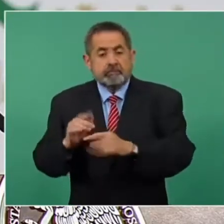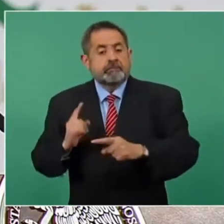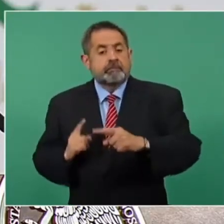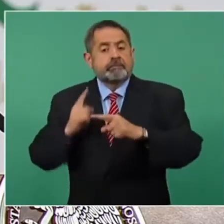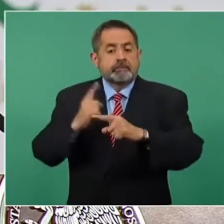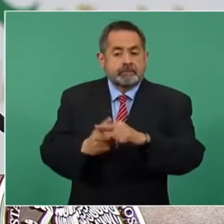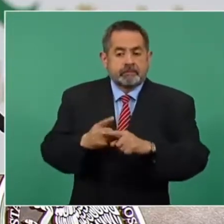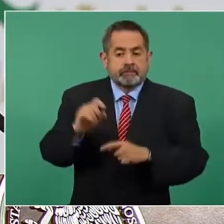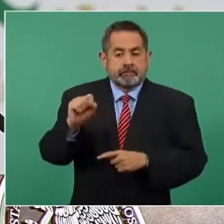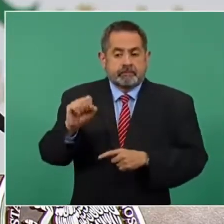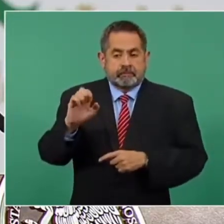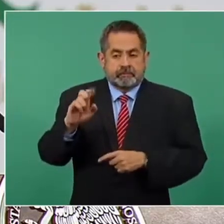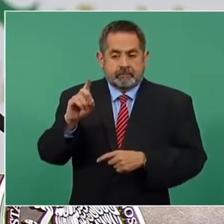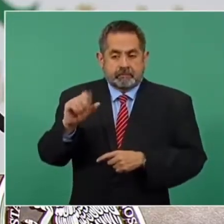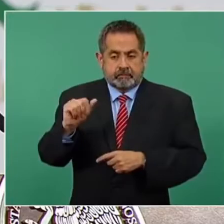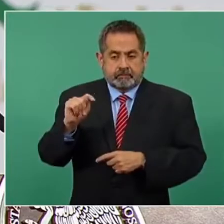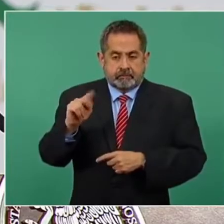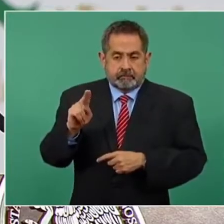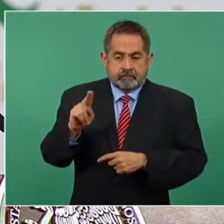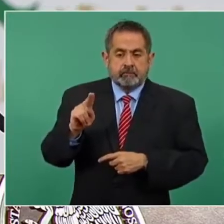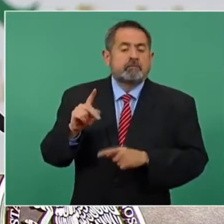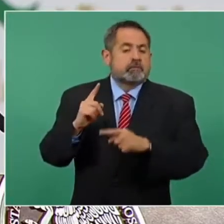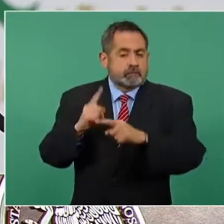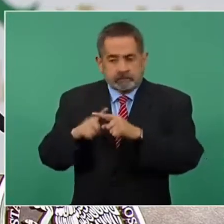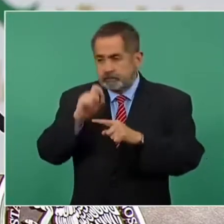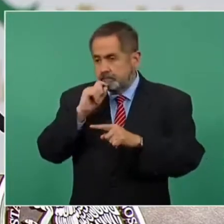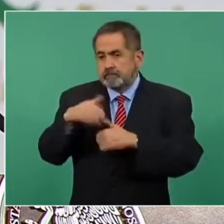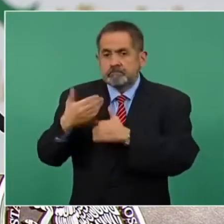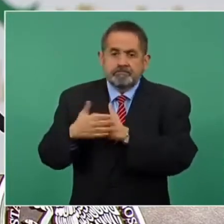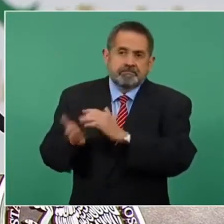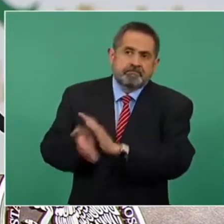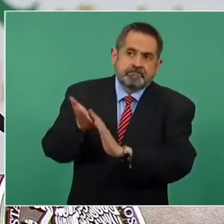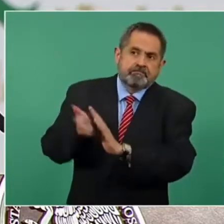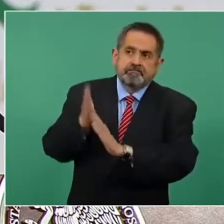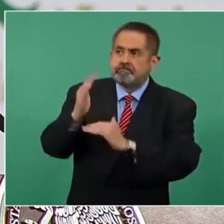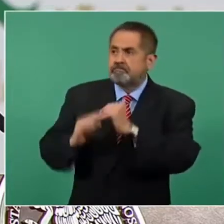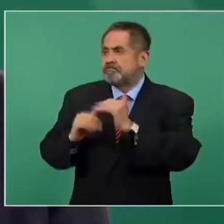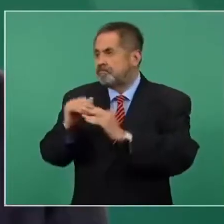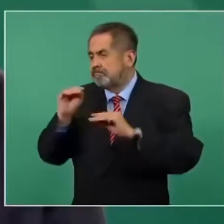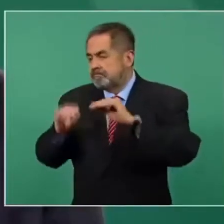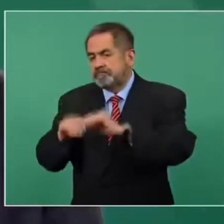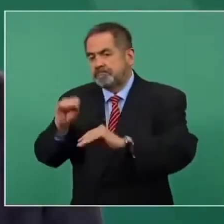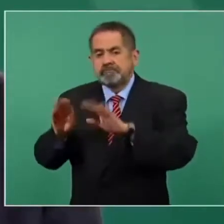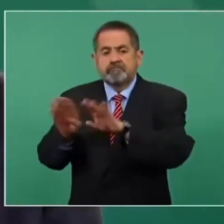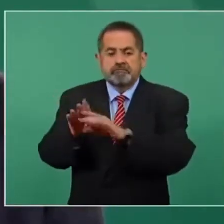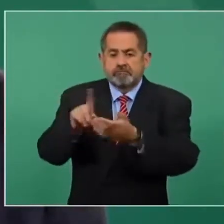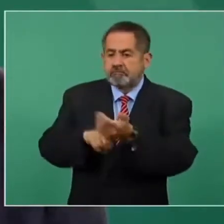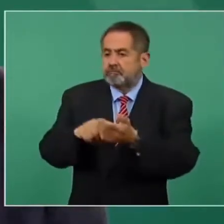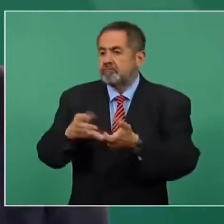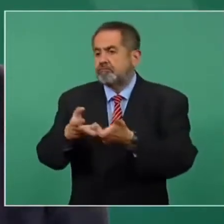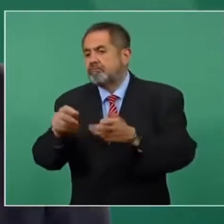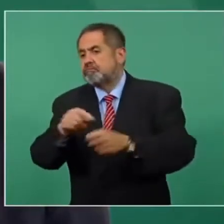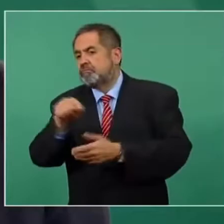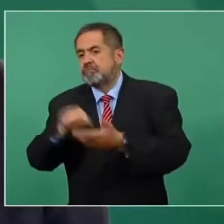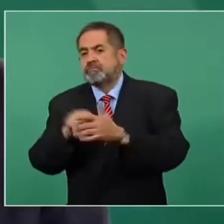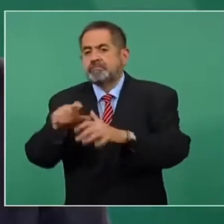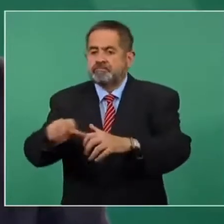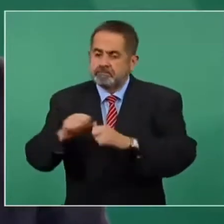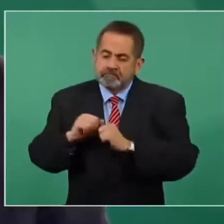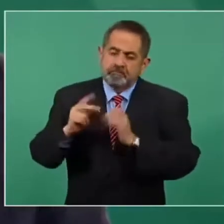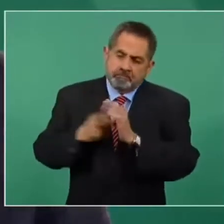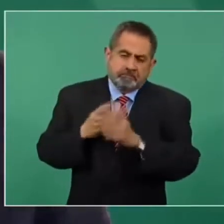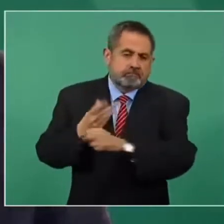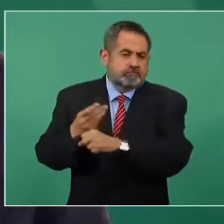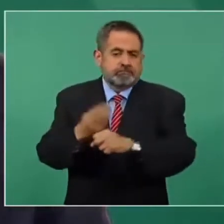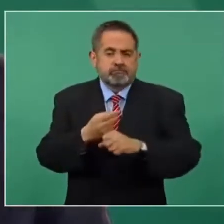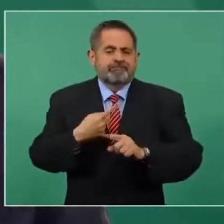Sedatu en todo lo que es la construcción de vivienda, de recuperación de espacios públicos y